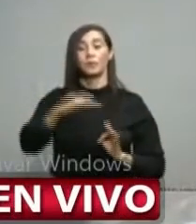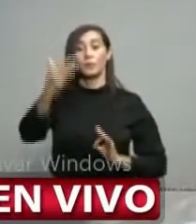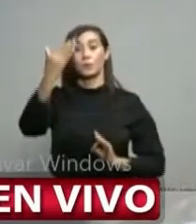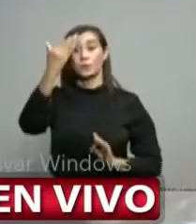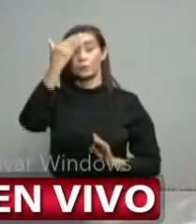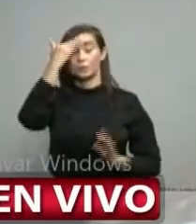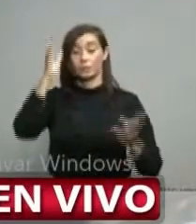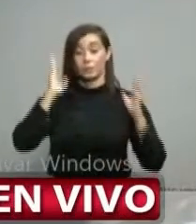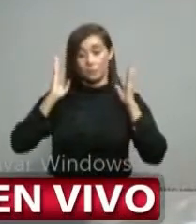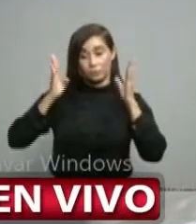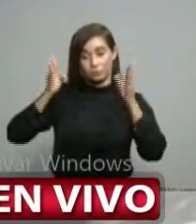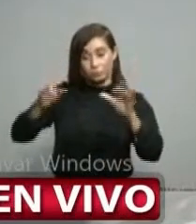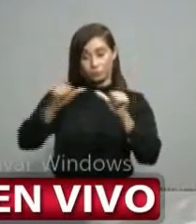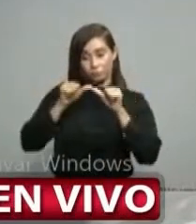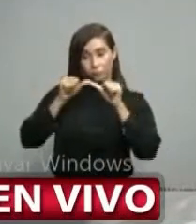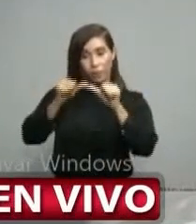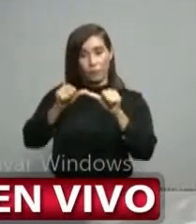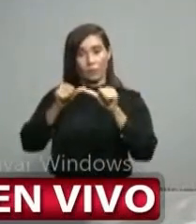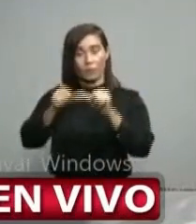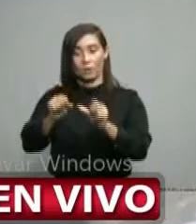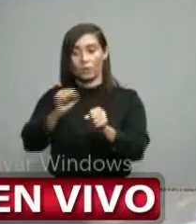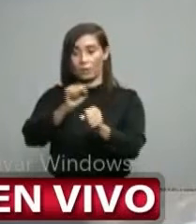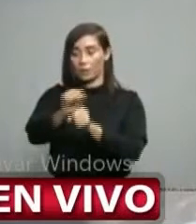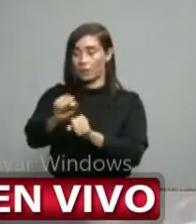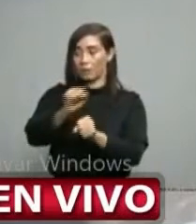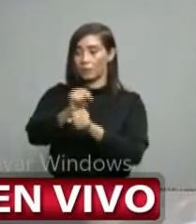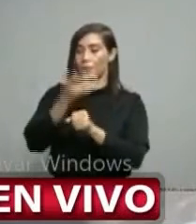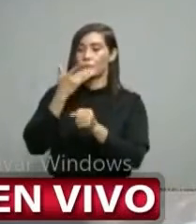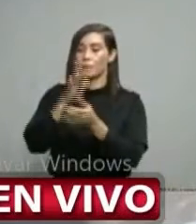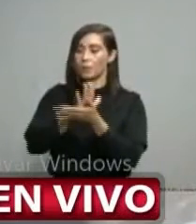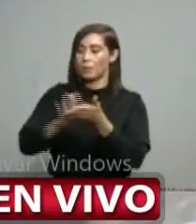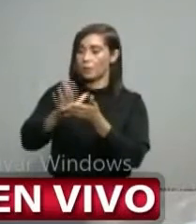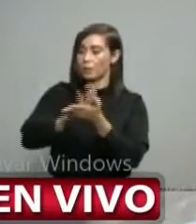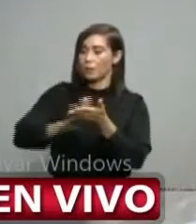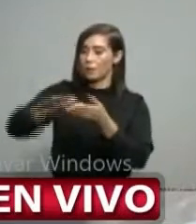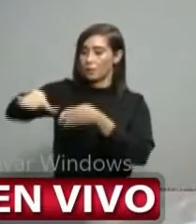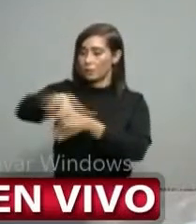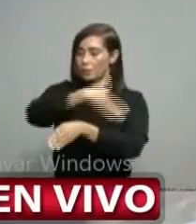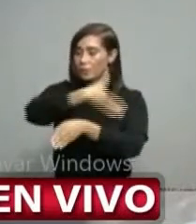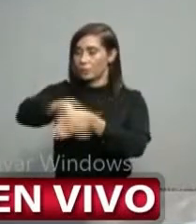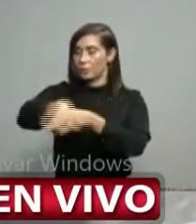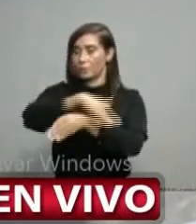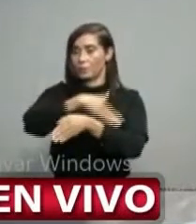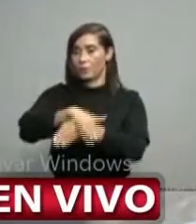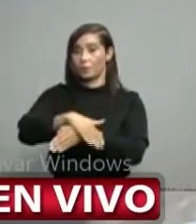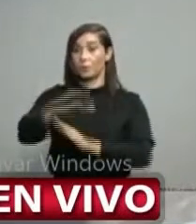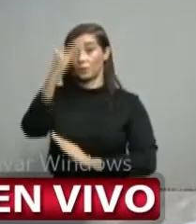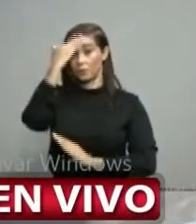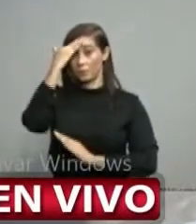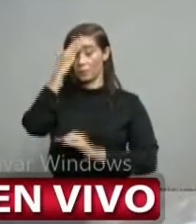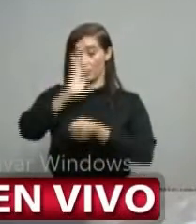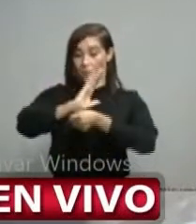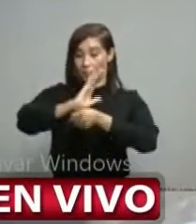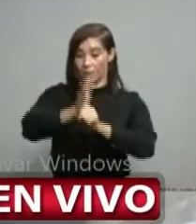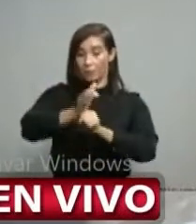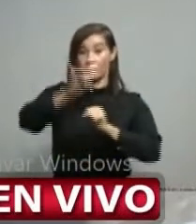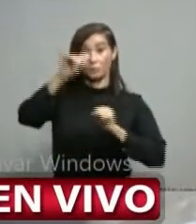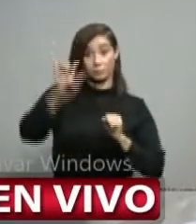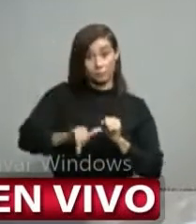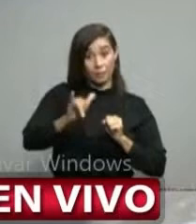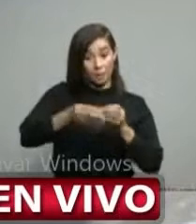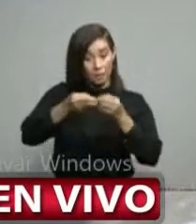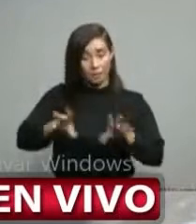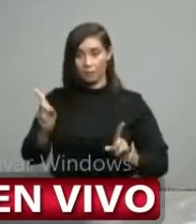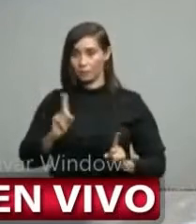estar permanentemente conscientes de que la pandemia no se ha ido, que tenemos que actuar